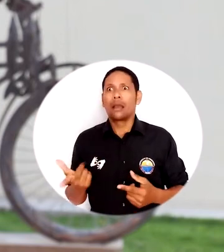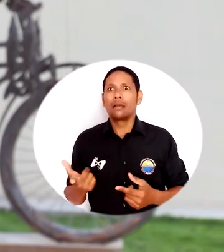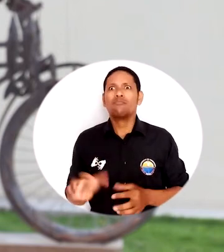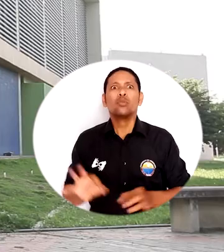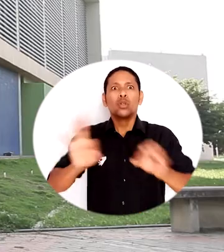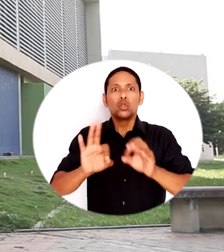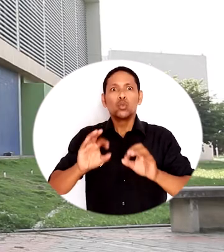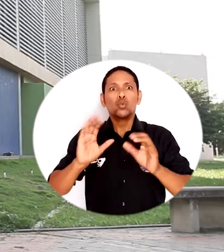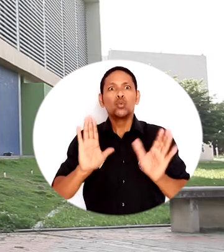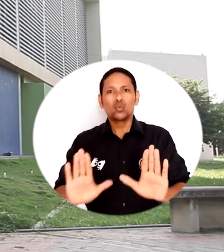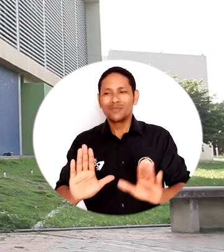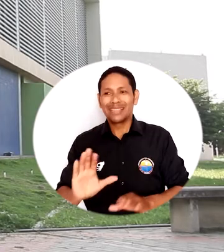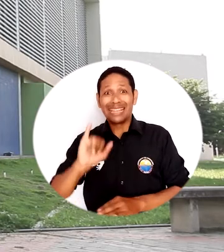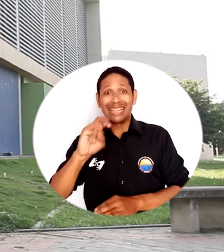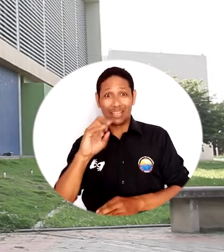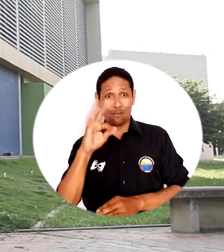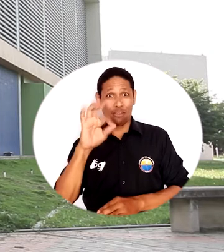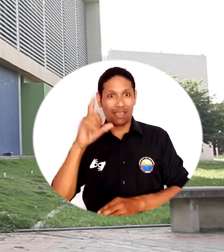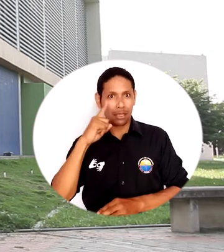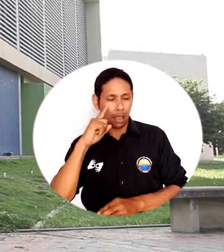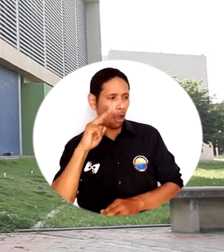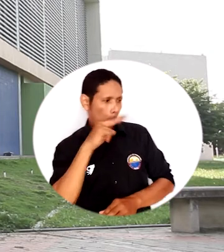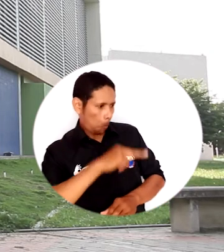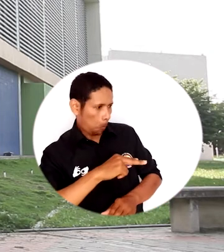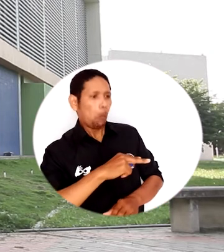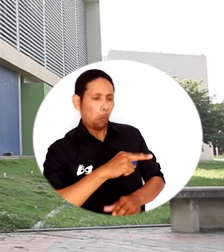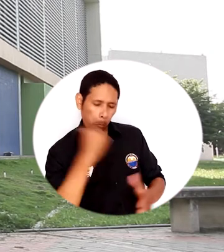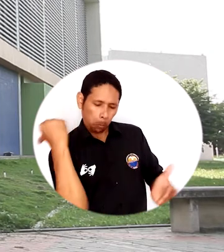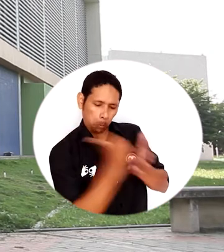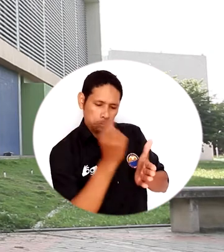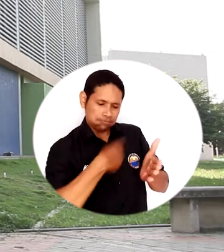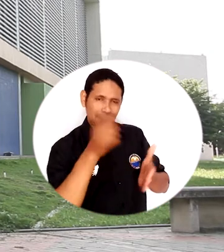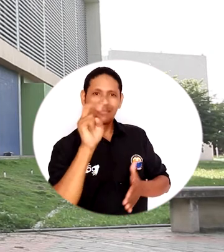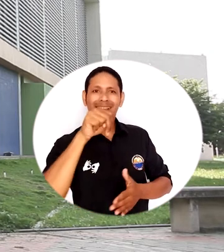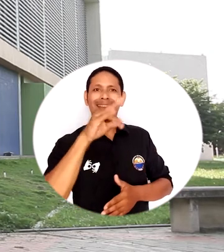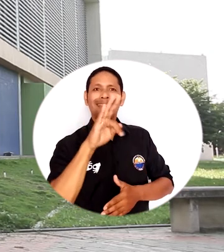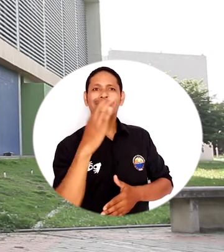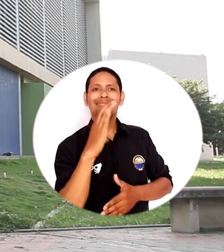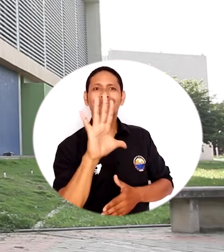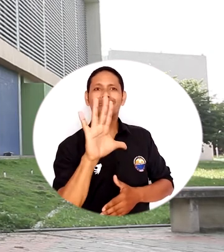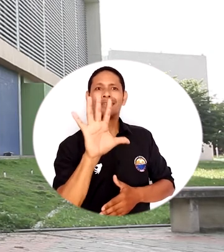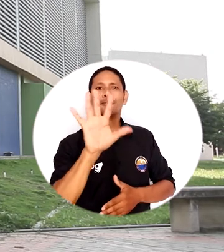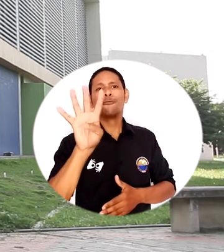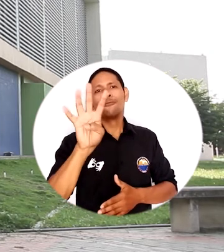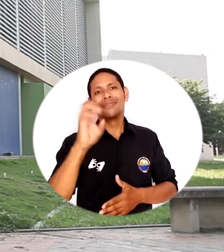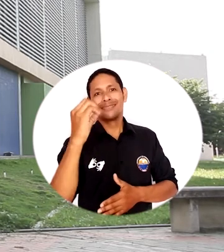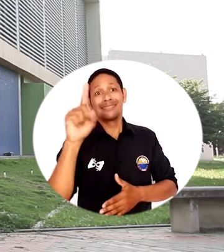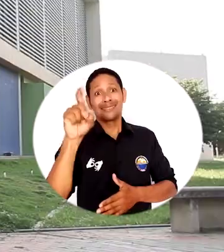Conciliación recibió por parte del Instituto Colombiano de Normas Técnicas y Contec la renovación del certificado NTC